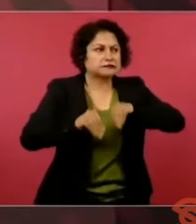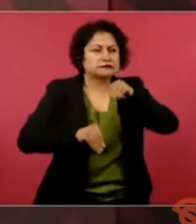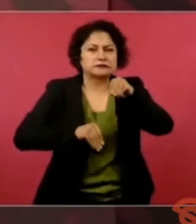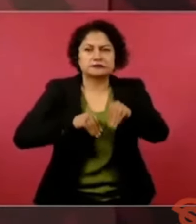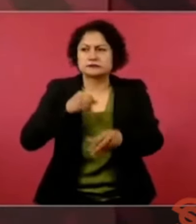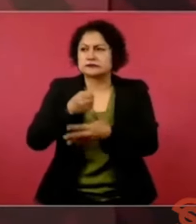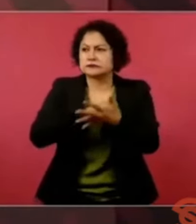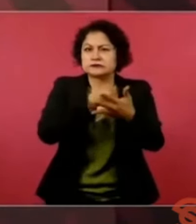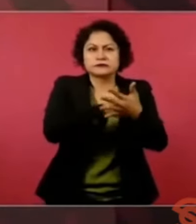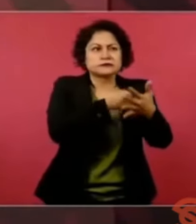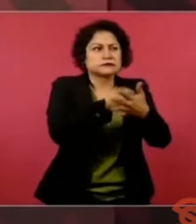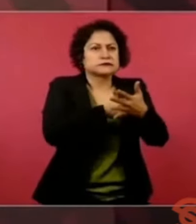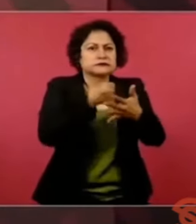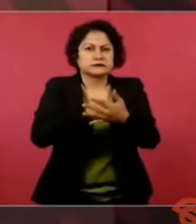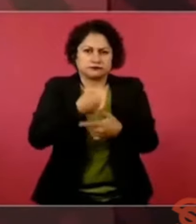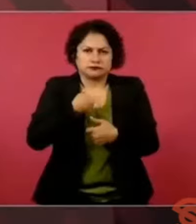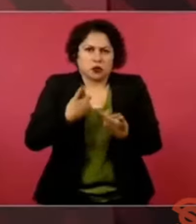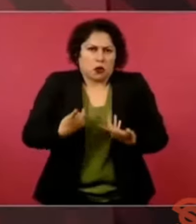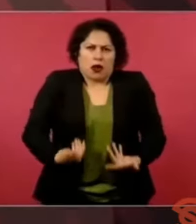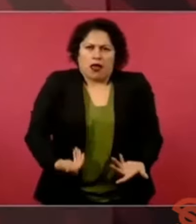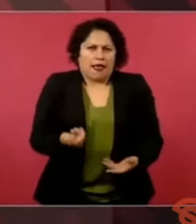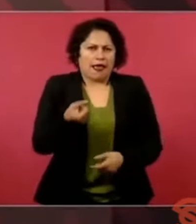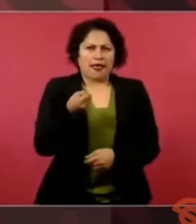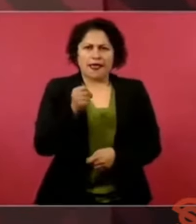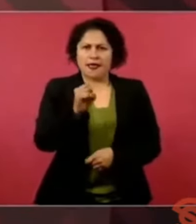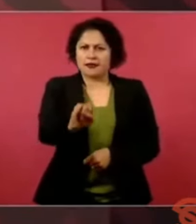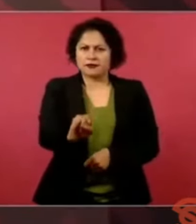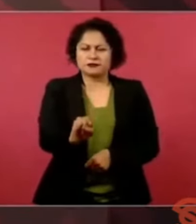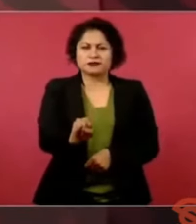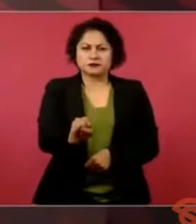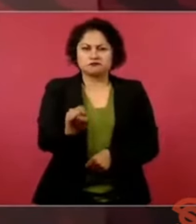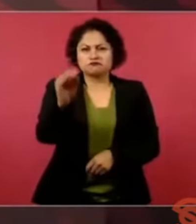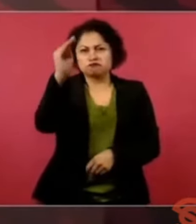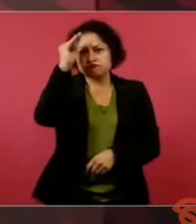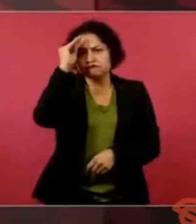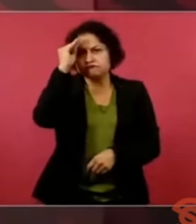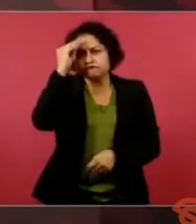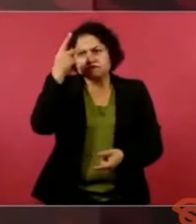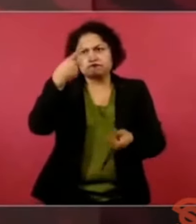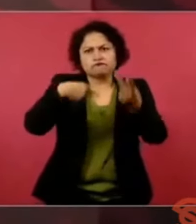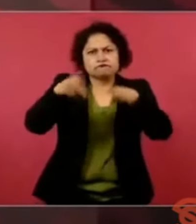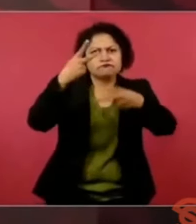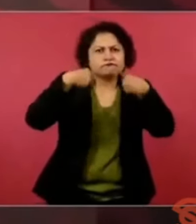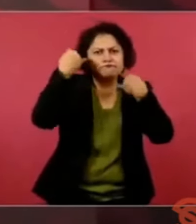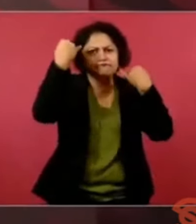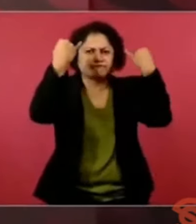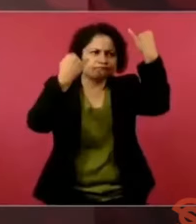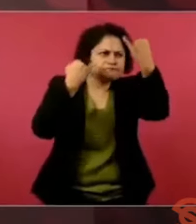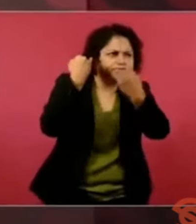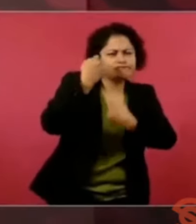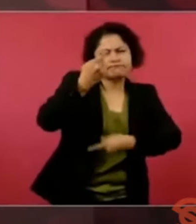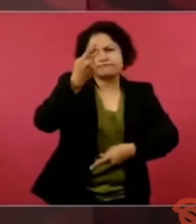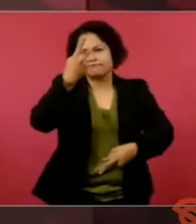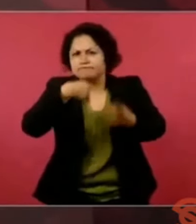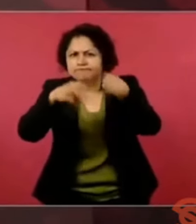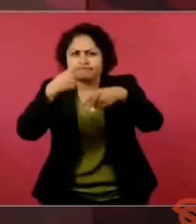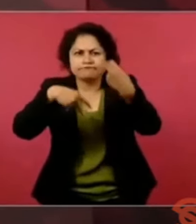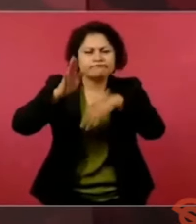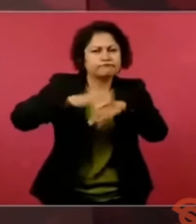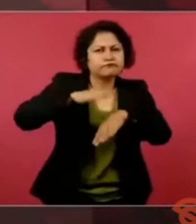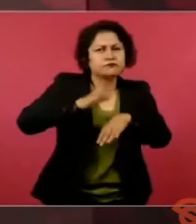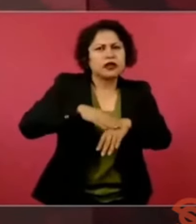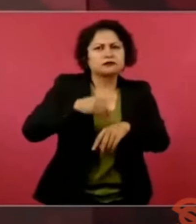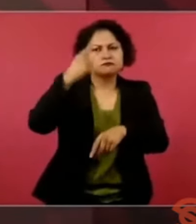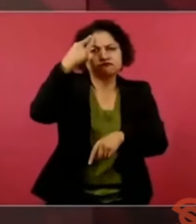yo soy un hombre de acción, de pensamiento y de acción, y a veces más de acción,